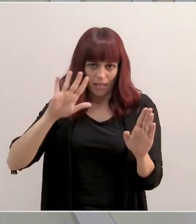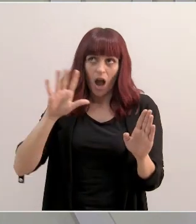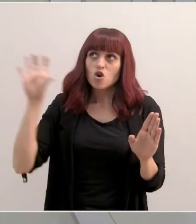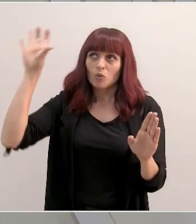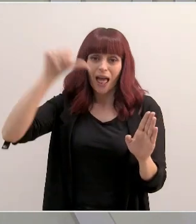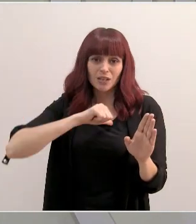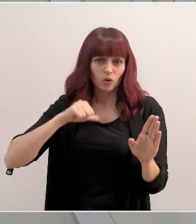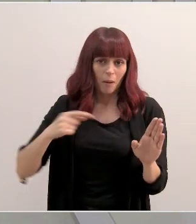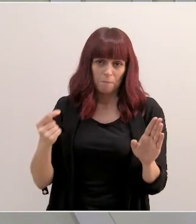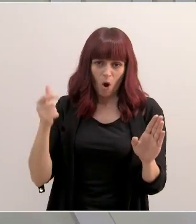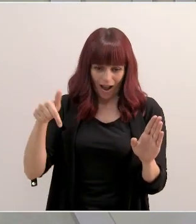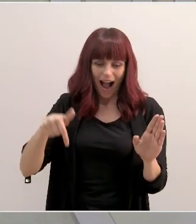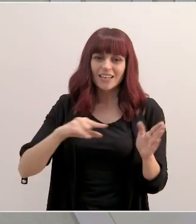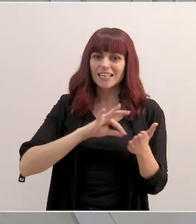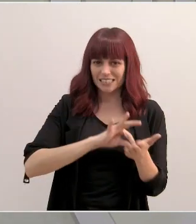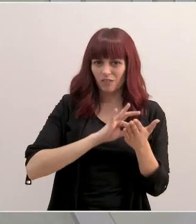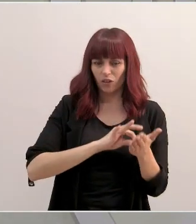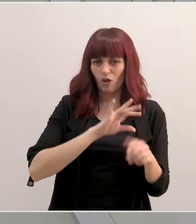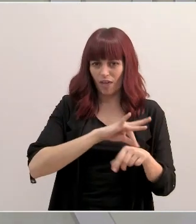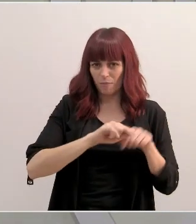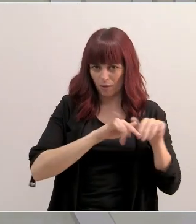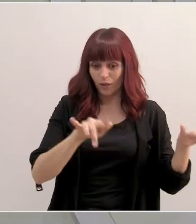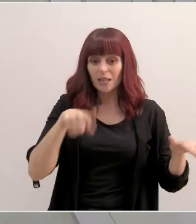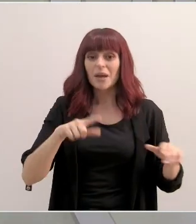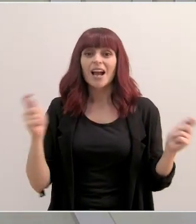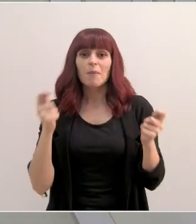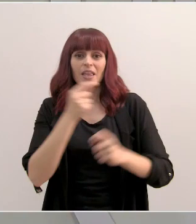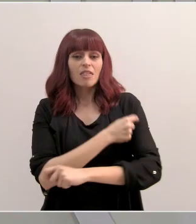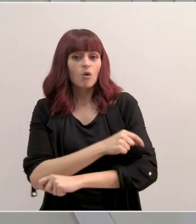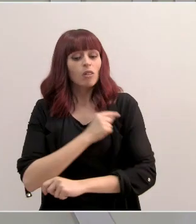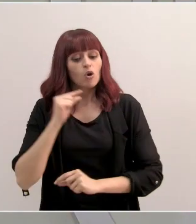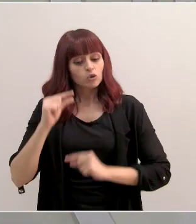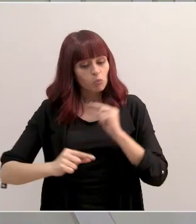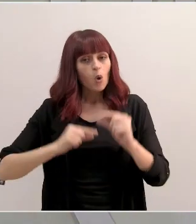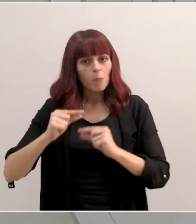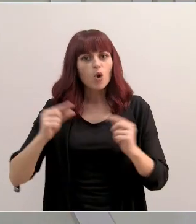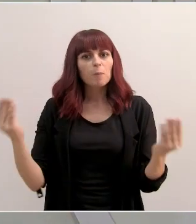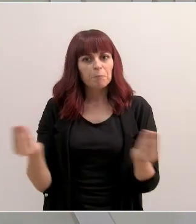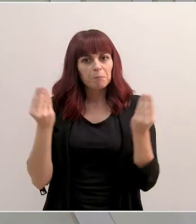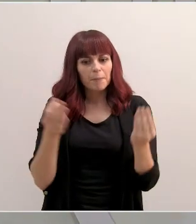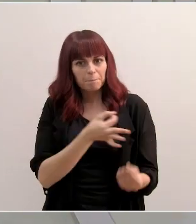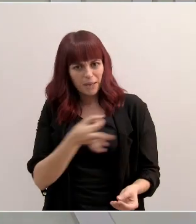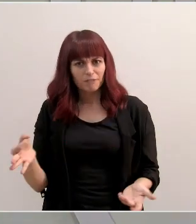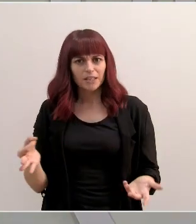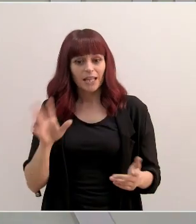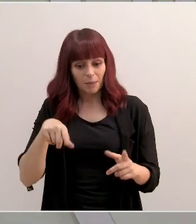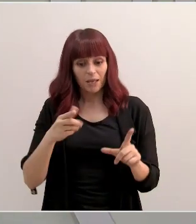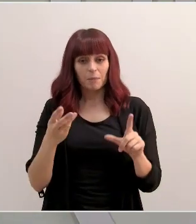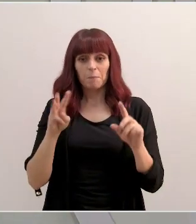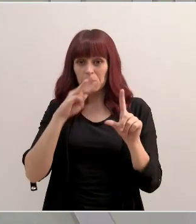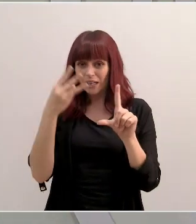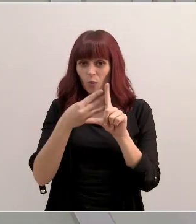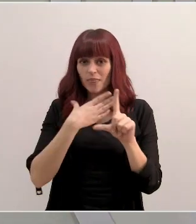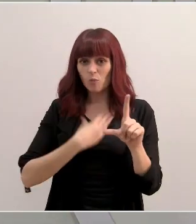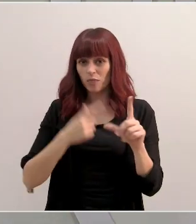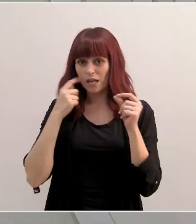pueden presumir de él. Y tenemos una campaña de vacunación que cada día, pues, vamos perfeccionando y que ya se suben los datos a la página web de Murcia Salud